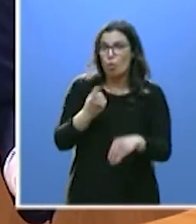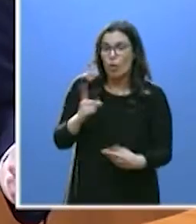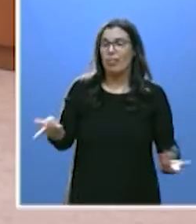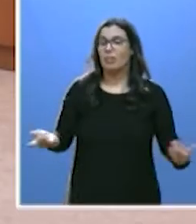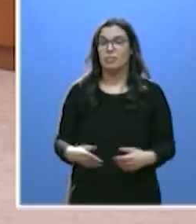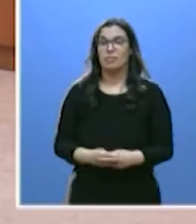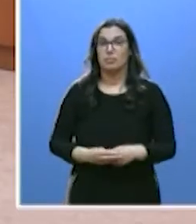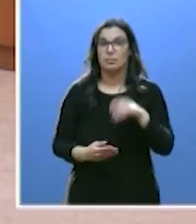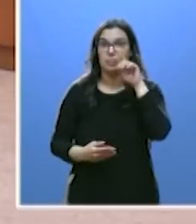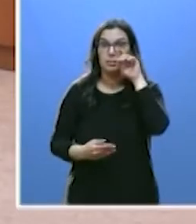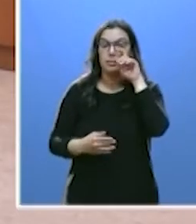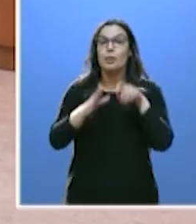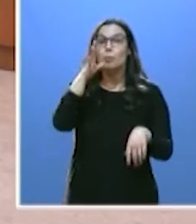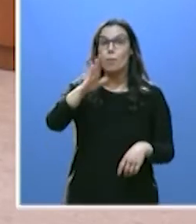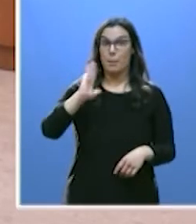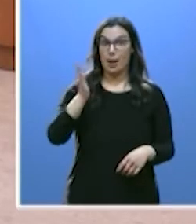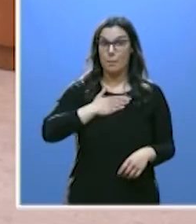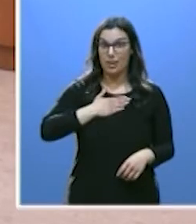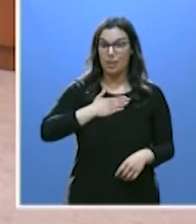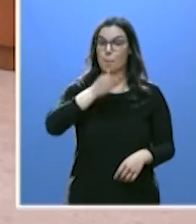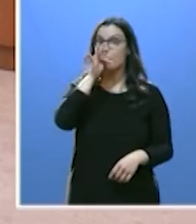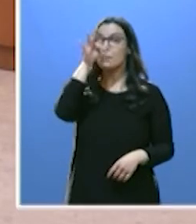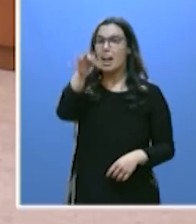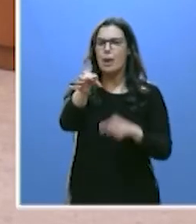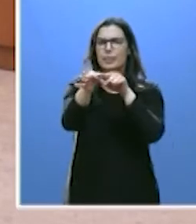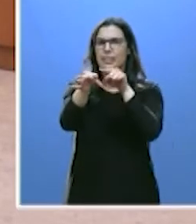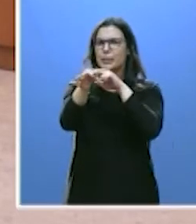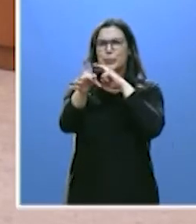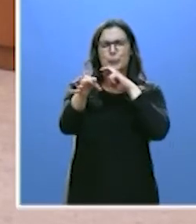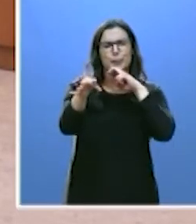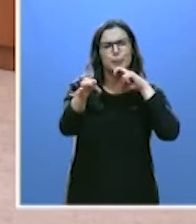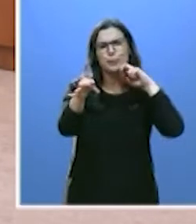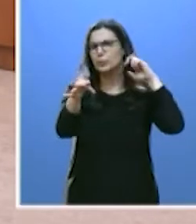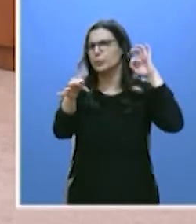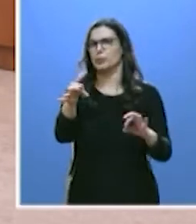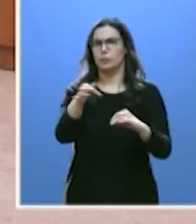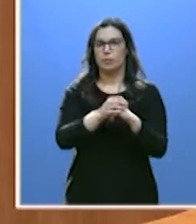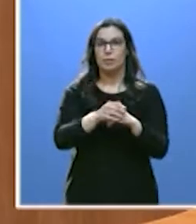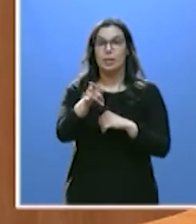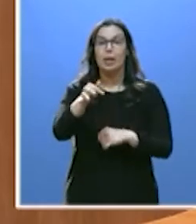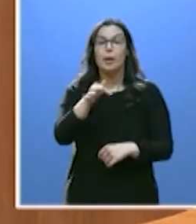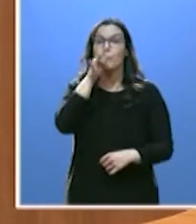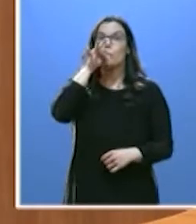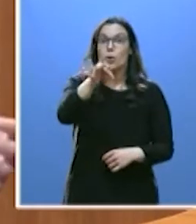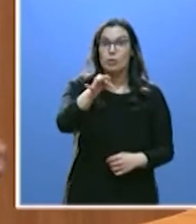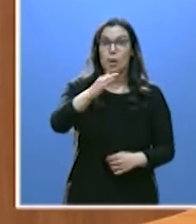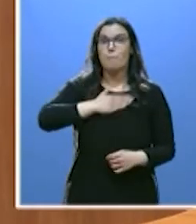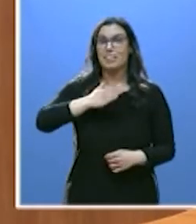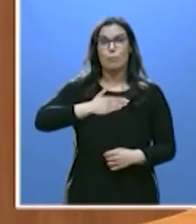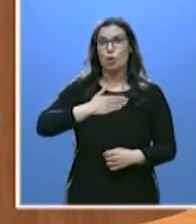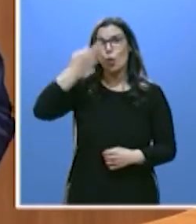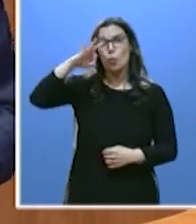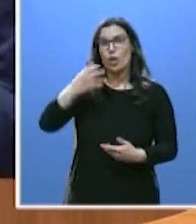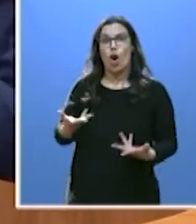porque para mí mi palabra es lo más importante. Es el único patrimonio que le puedo dejar a mis hijas.